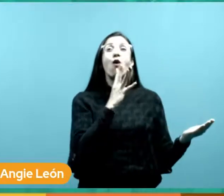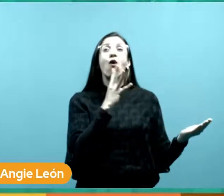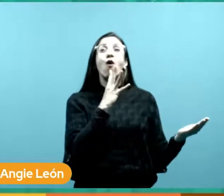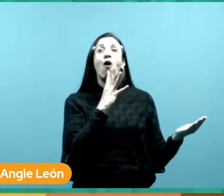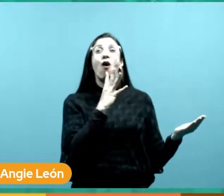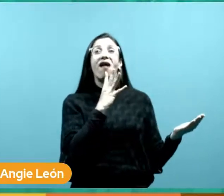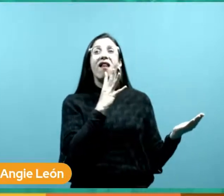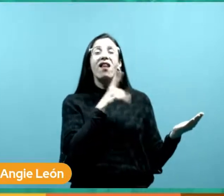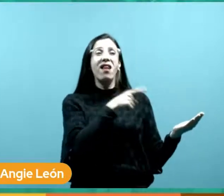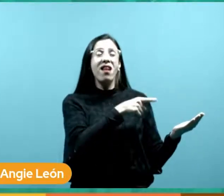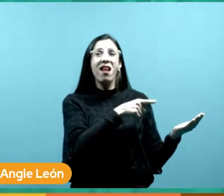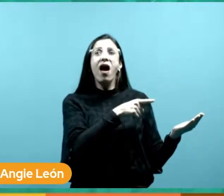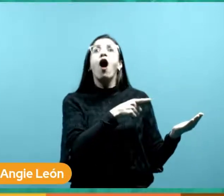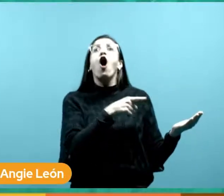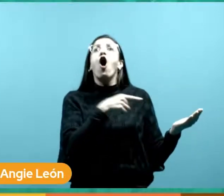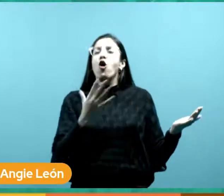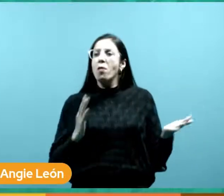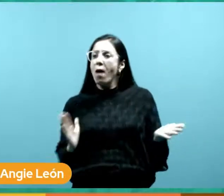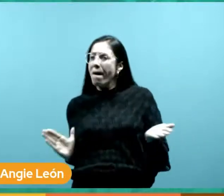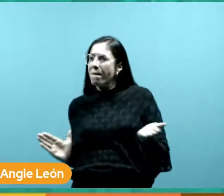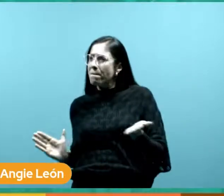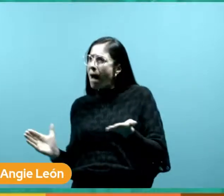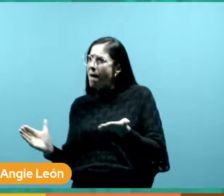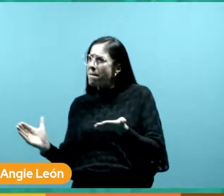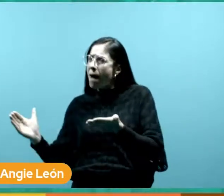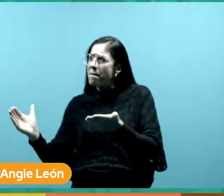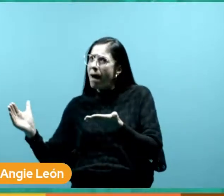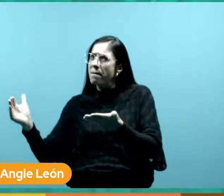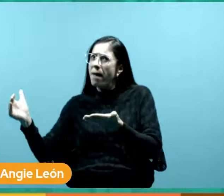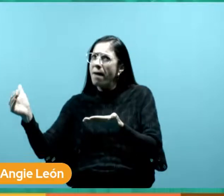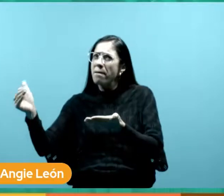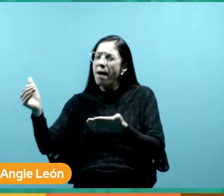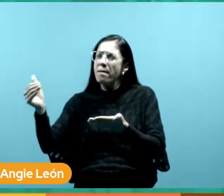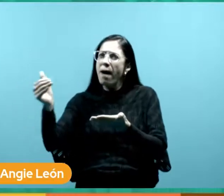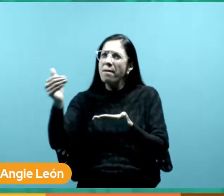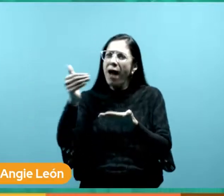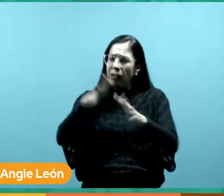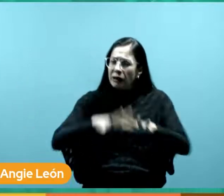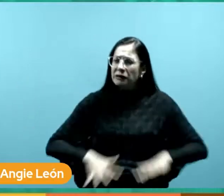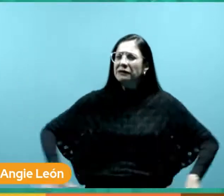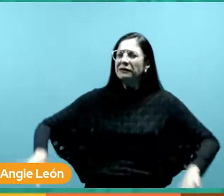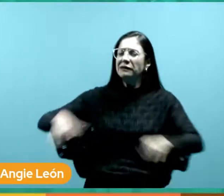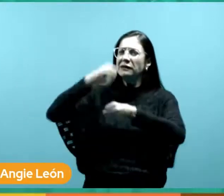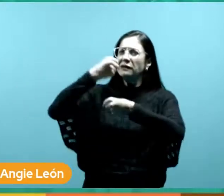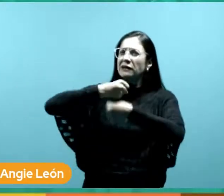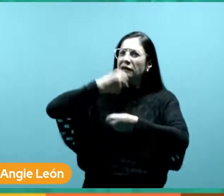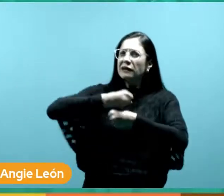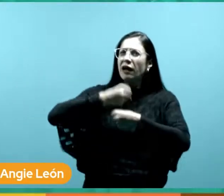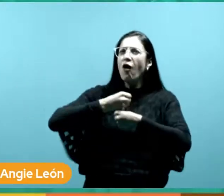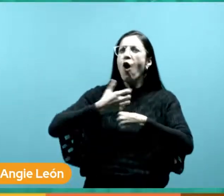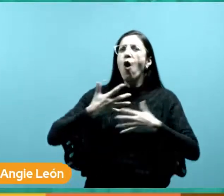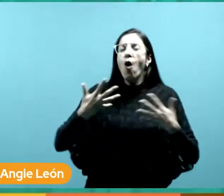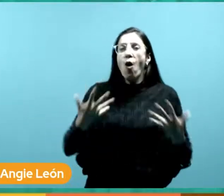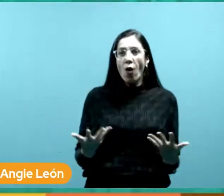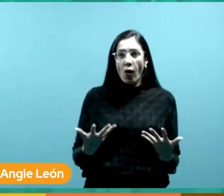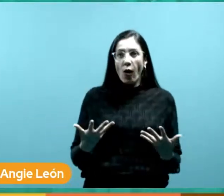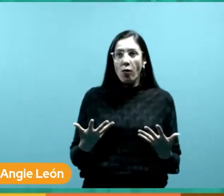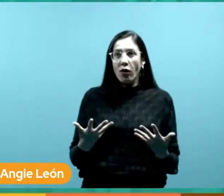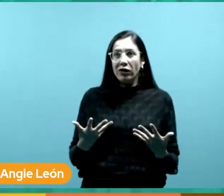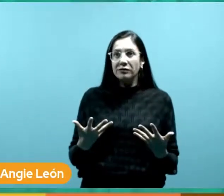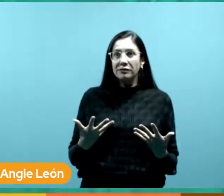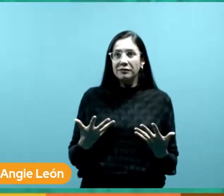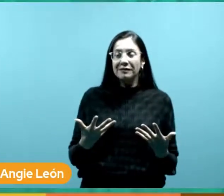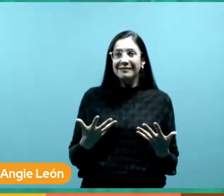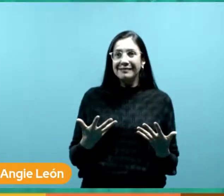una recopilación como un rescate antes de que se pierda esa es la ideología con la que se hace ¿no? un rescate antes que se pierda